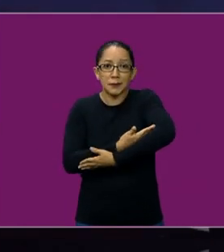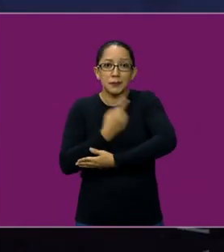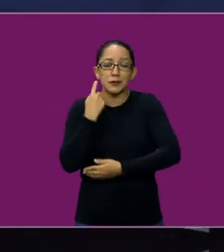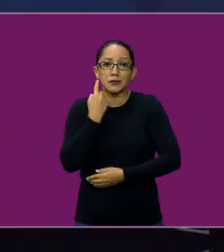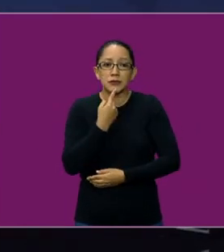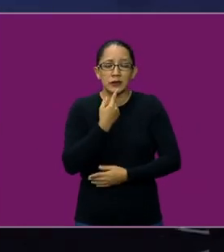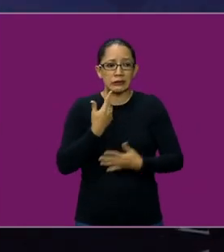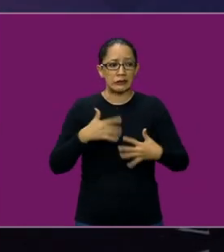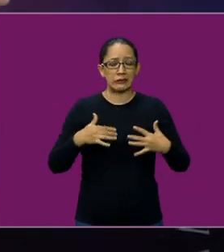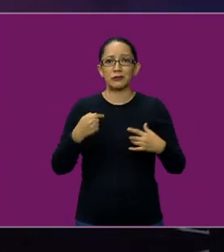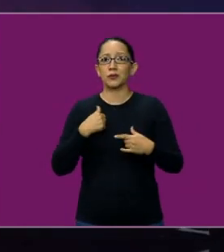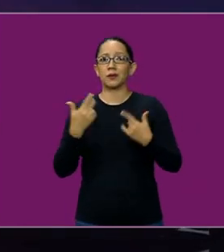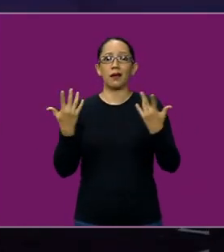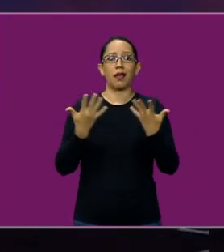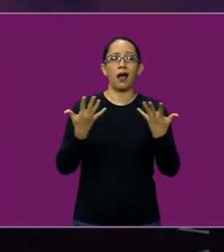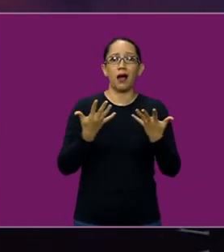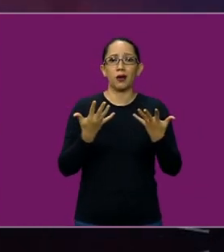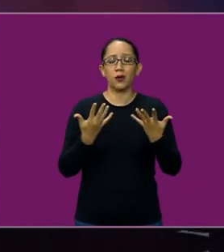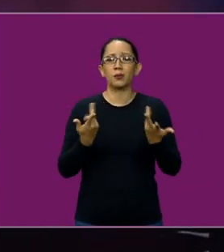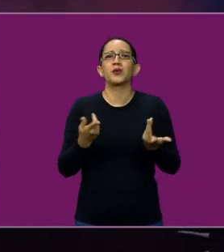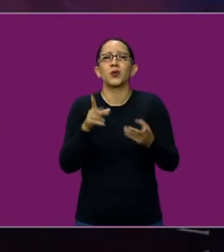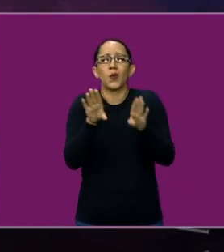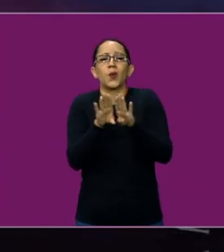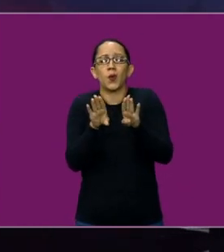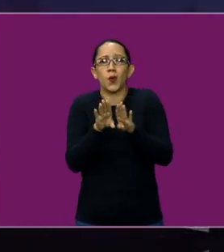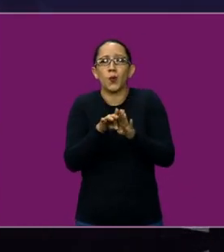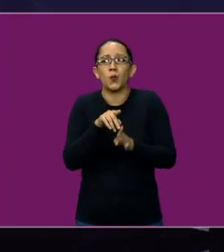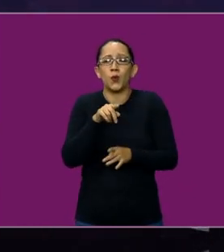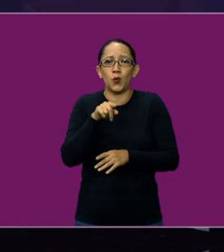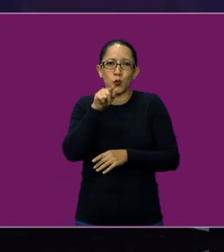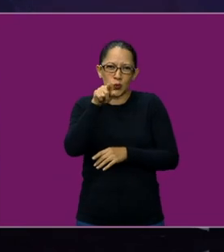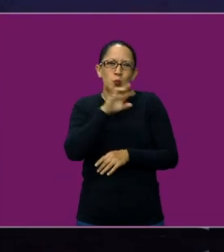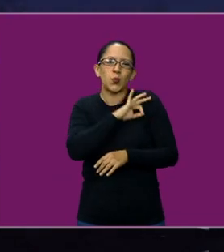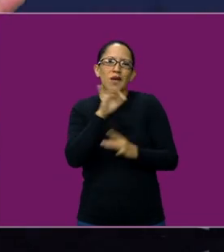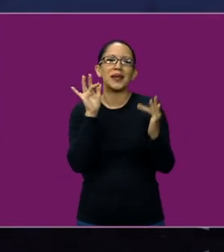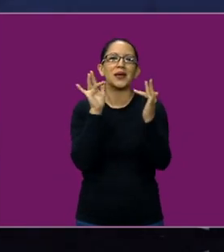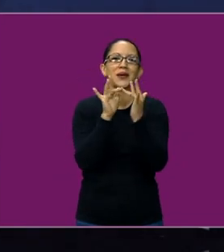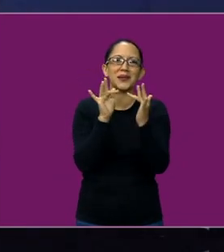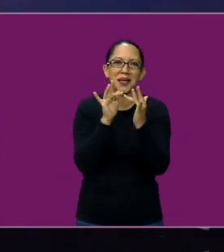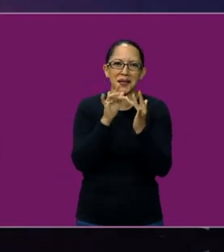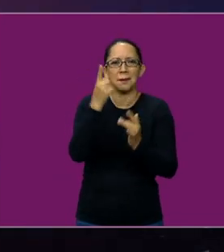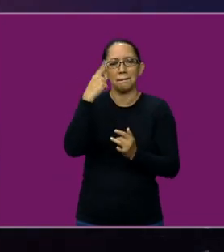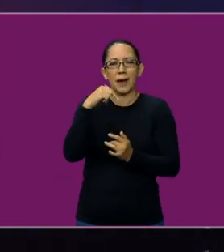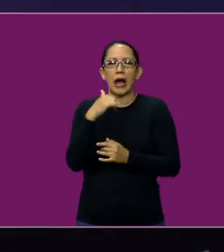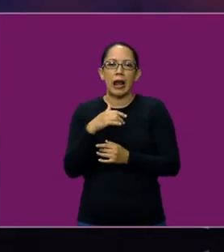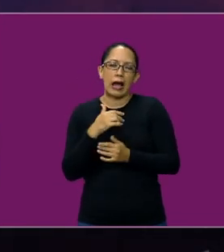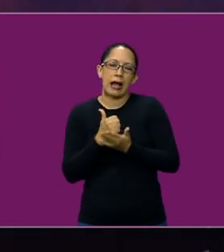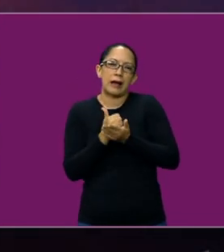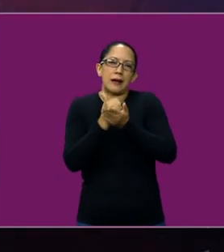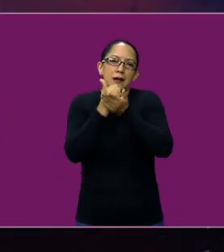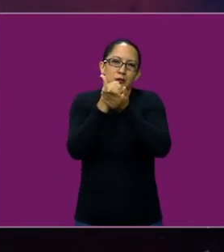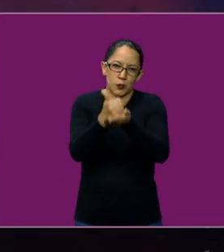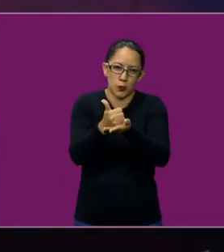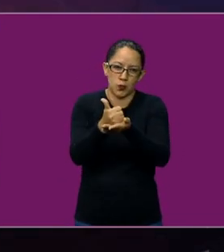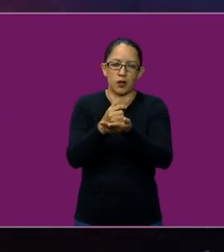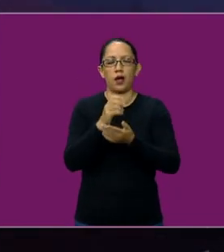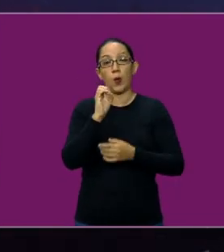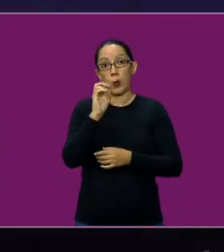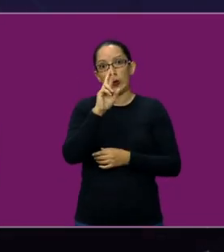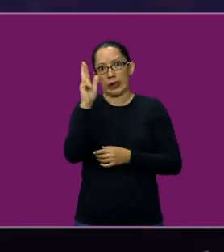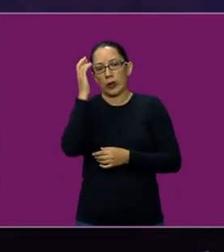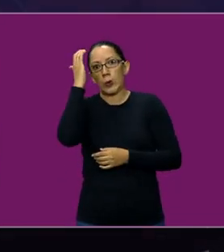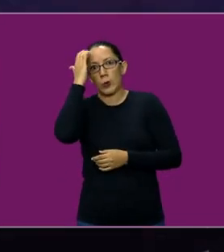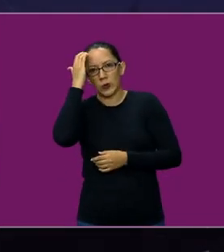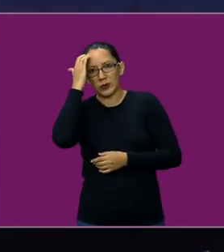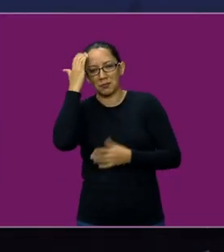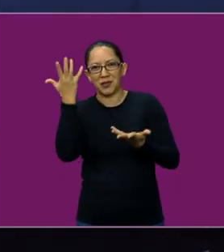así. Pero, ¿dónde poder contactarlas a ustedes para recibir esta orientación? Y también el reconocimiento creo que se merece, hablábamos de instituciones, pero que